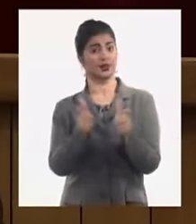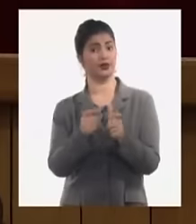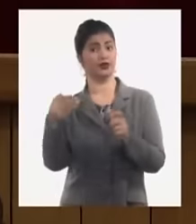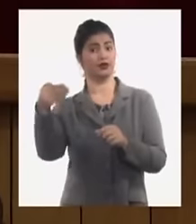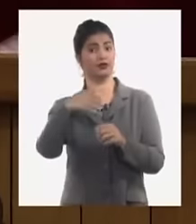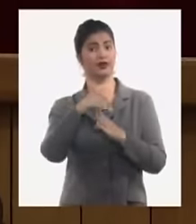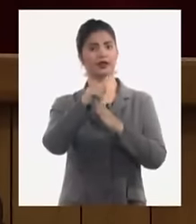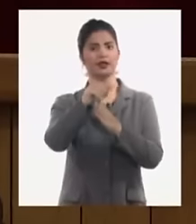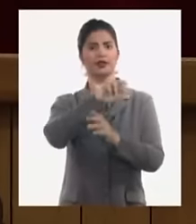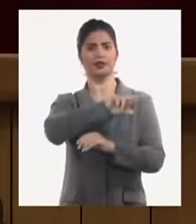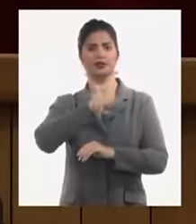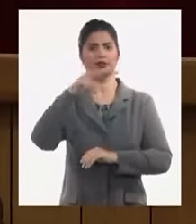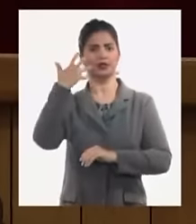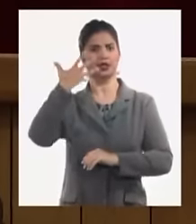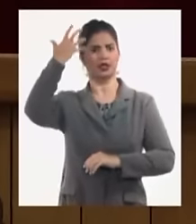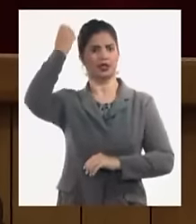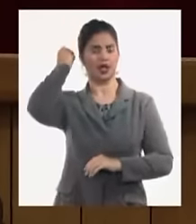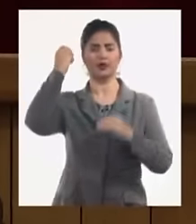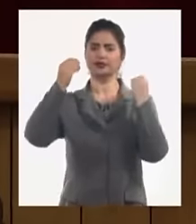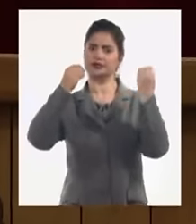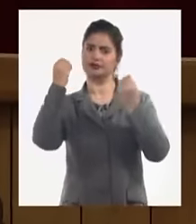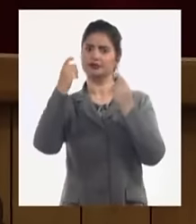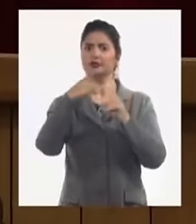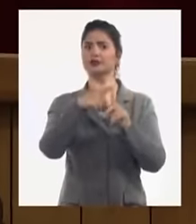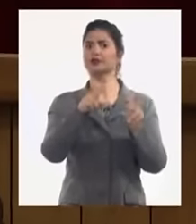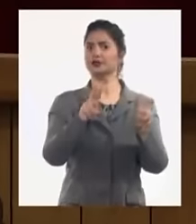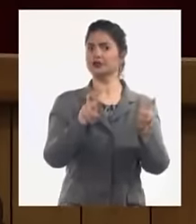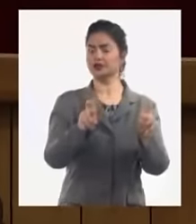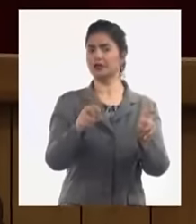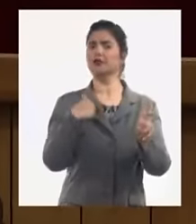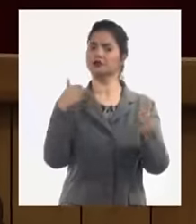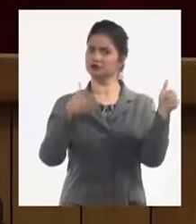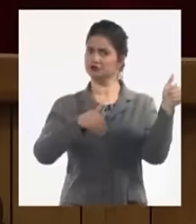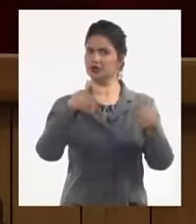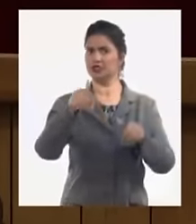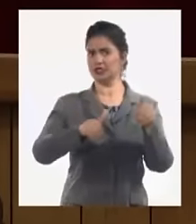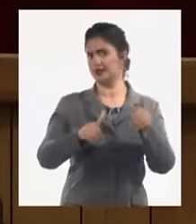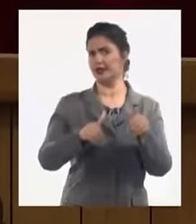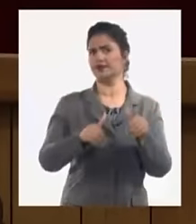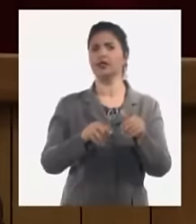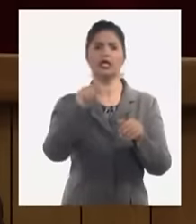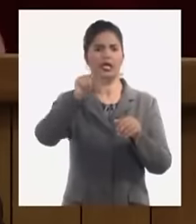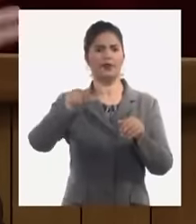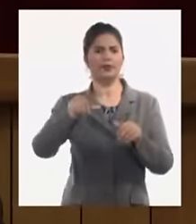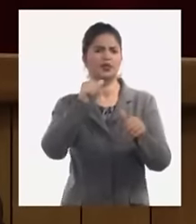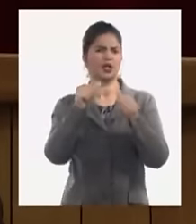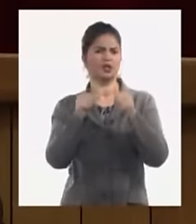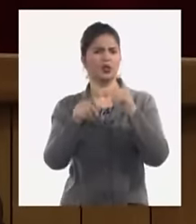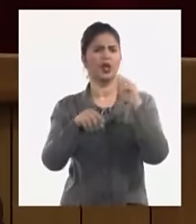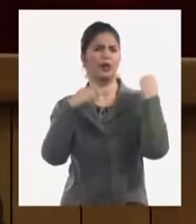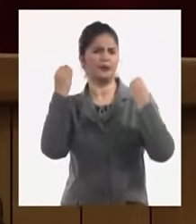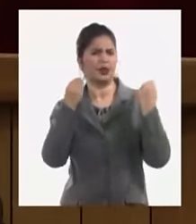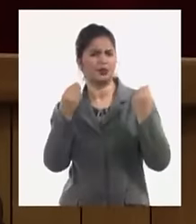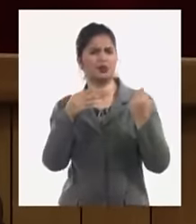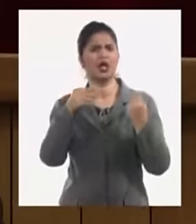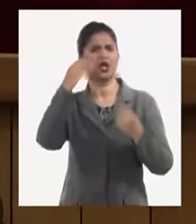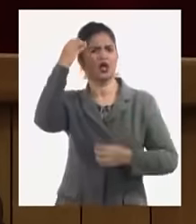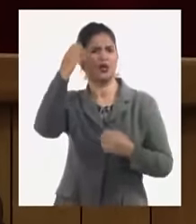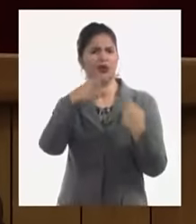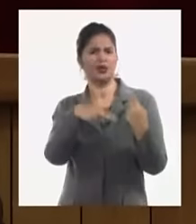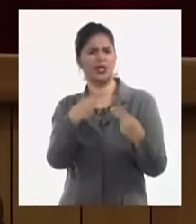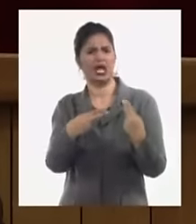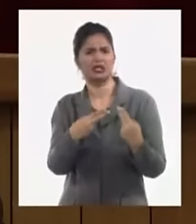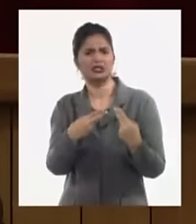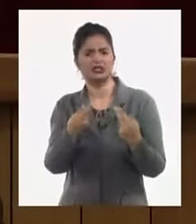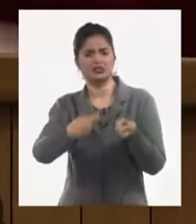general de Gézio donde se analizaron estos temas bueno que es lo que hace el gobierno administrando chinchales porque no nos concentramos la